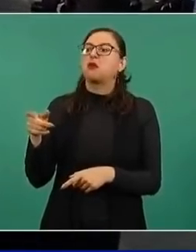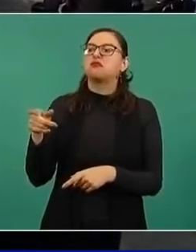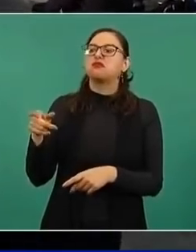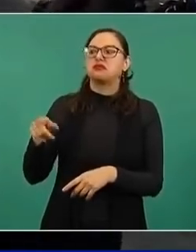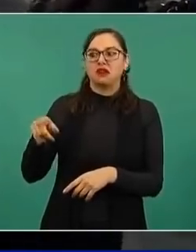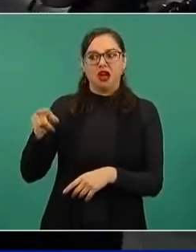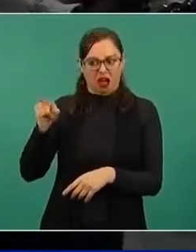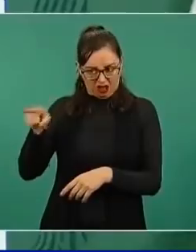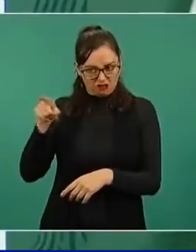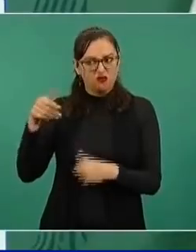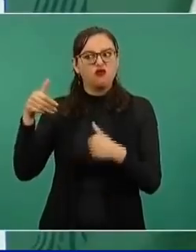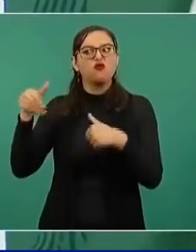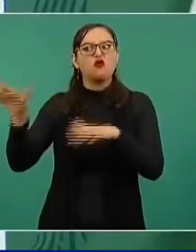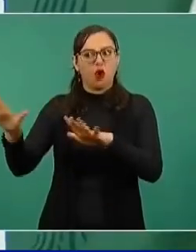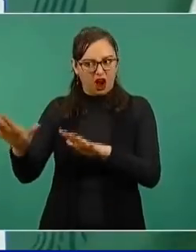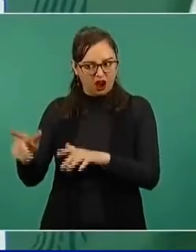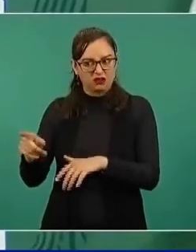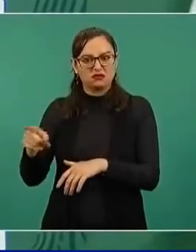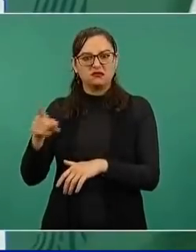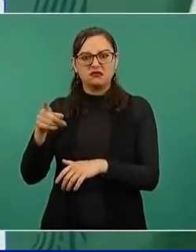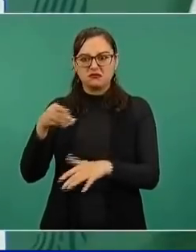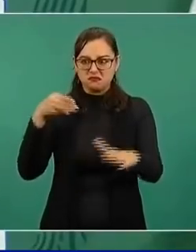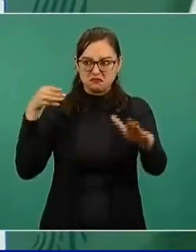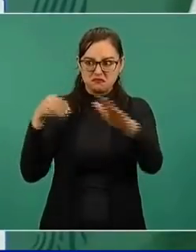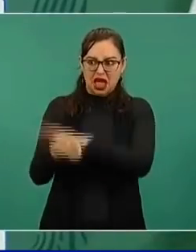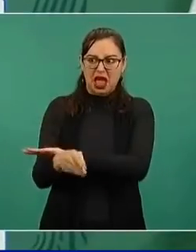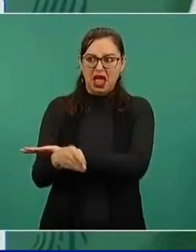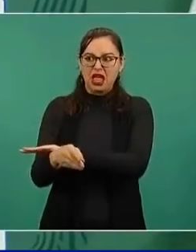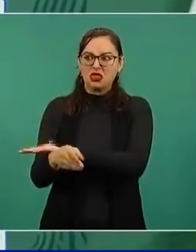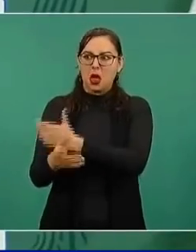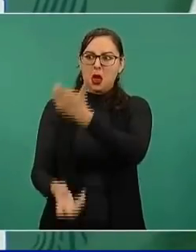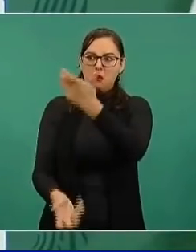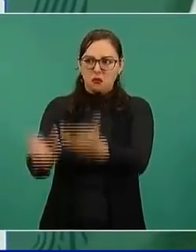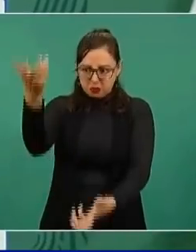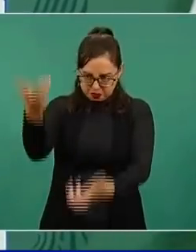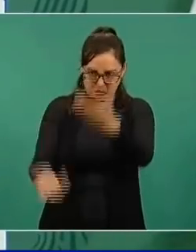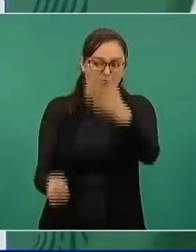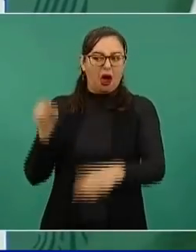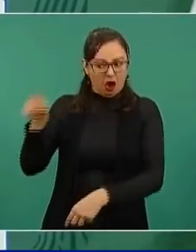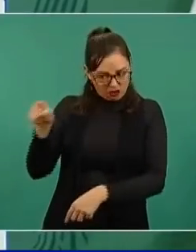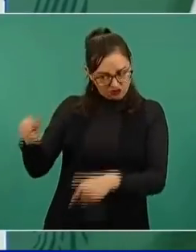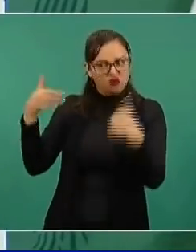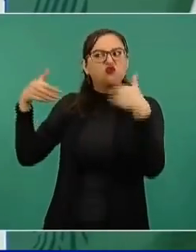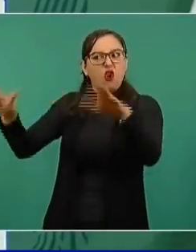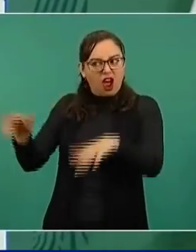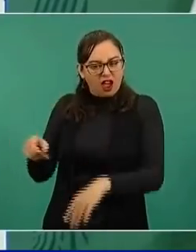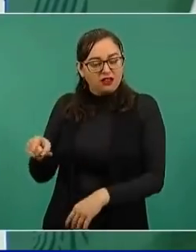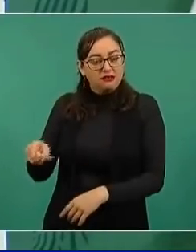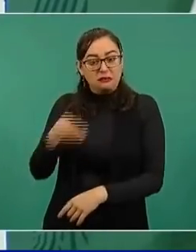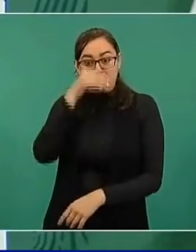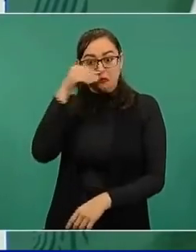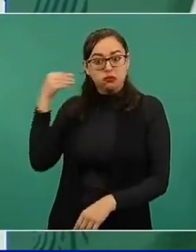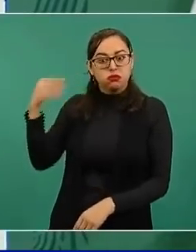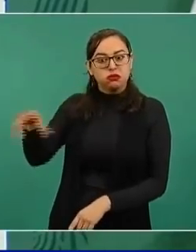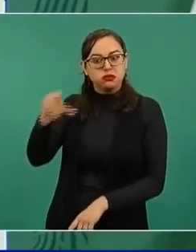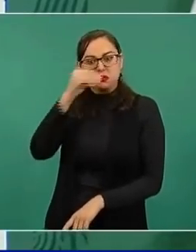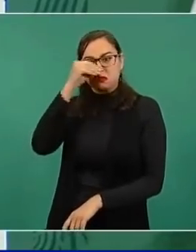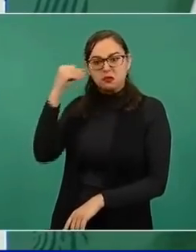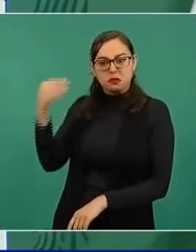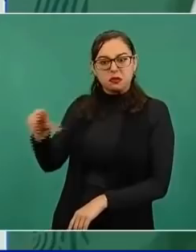del metro de Santiago. Tengo una cosa